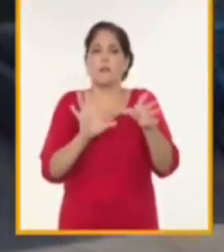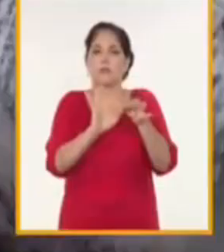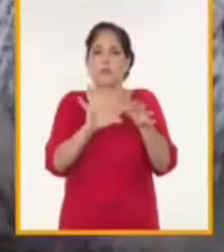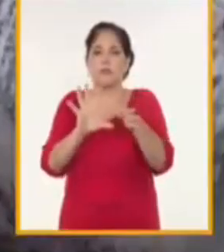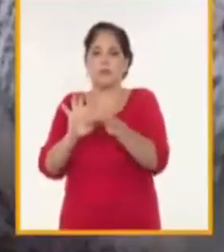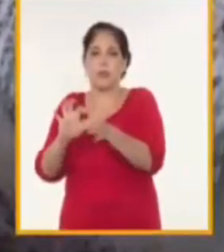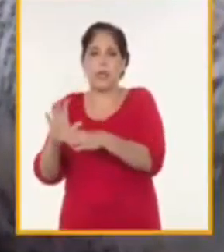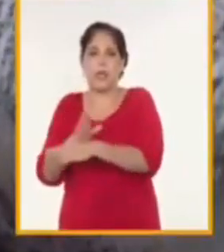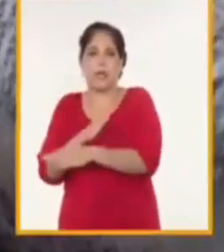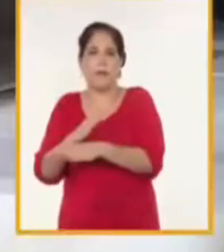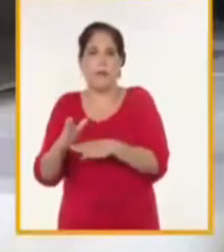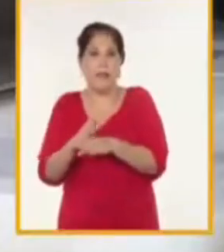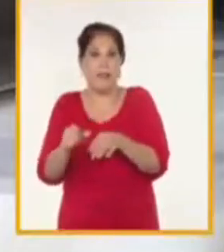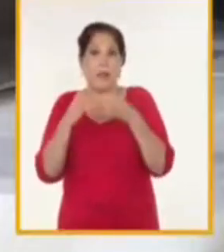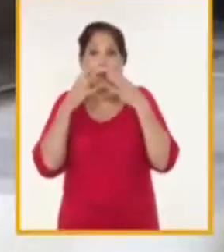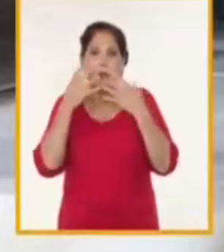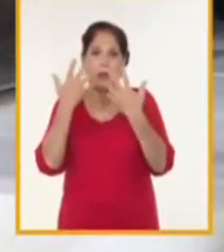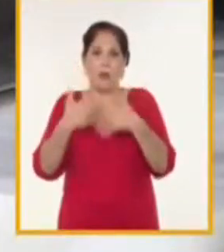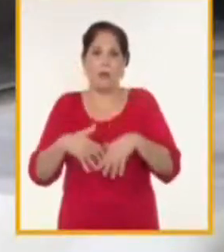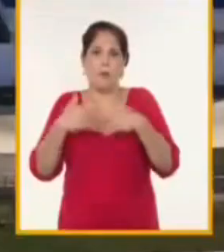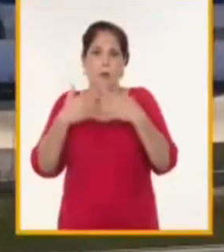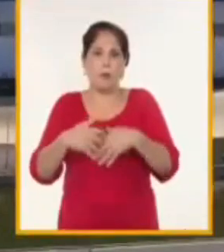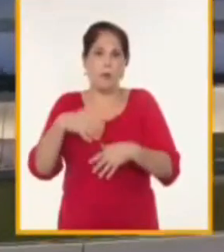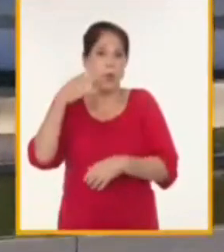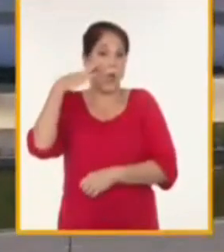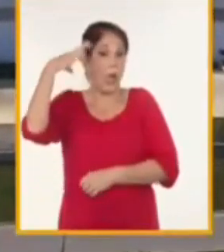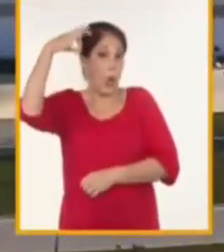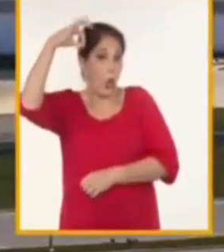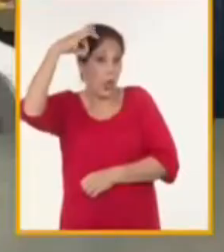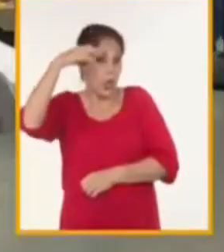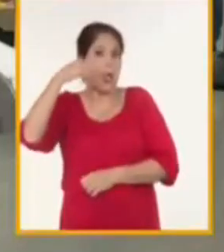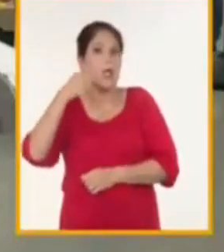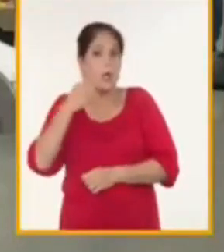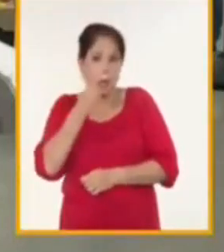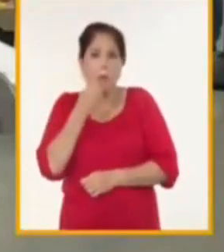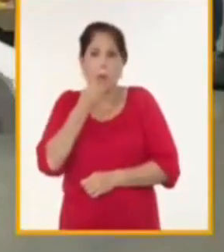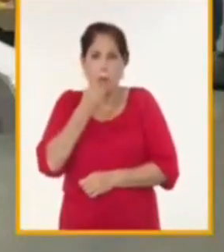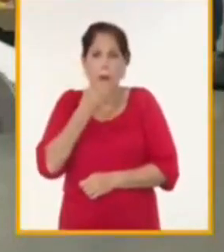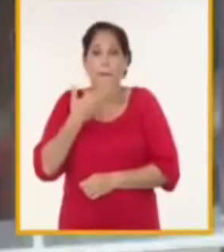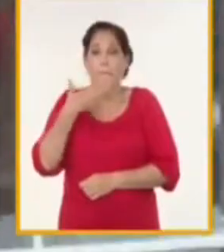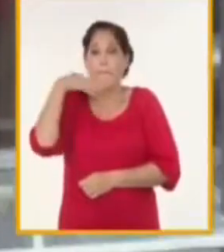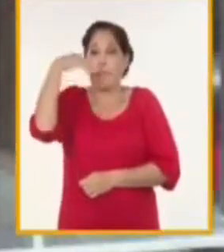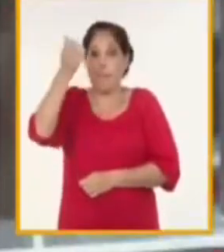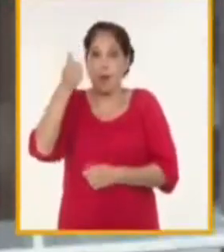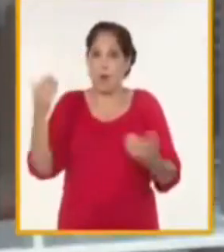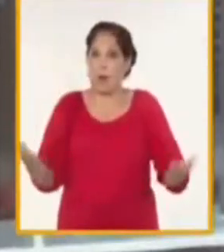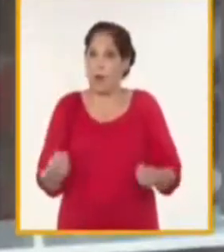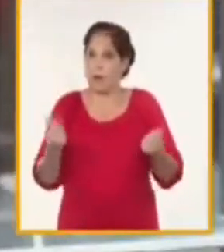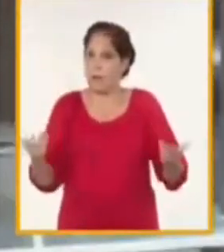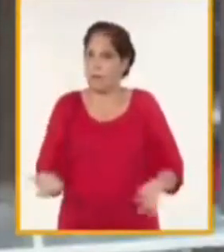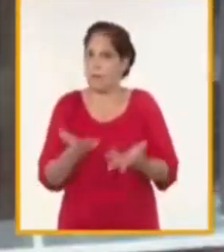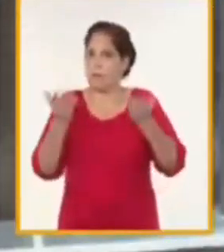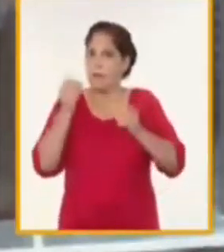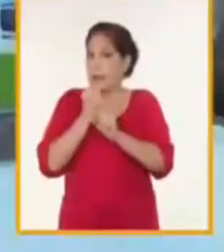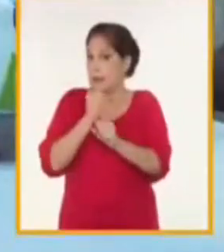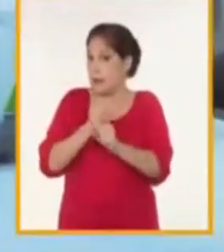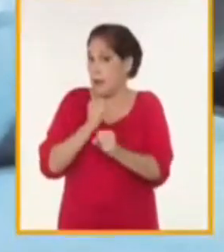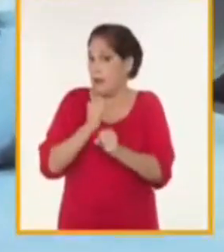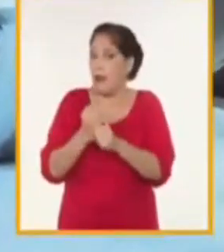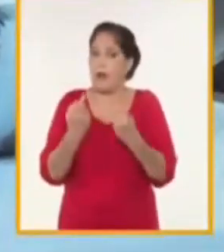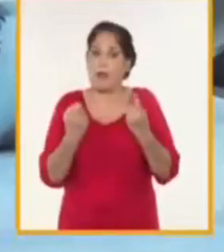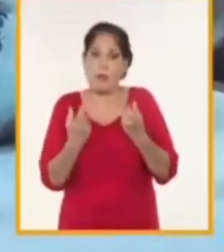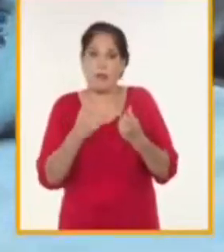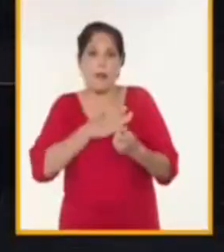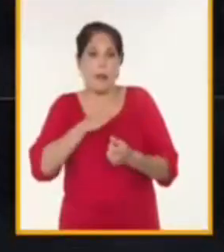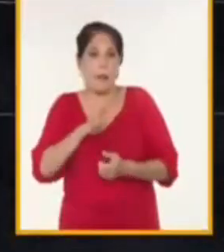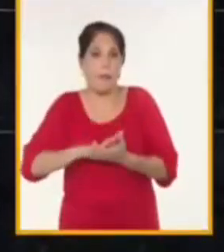como una plataforma productiva y logística que favorezca aún más la generación de empleos las necesidades